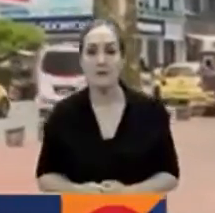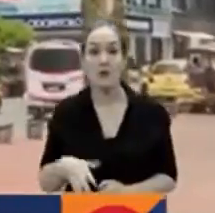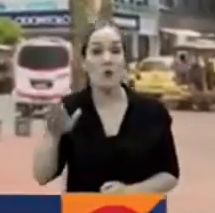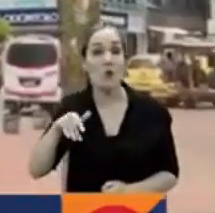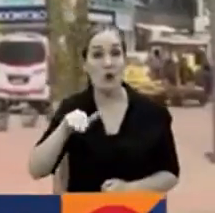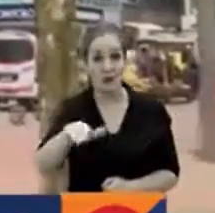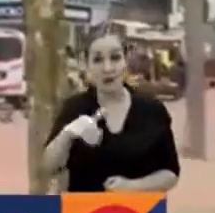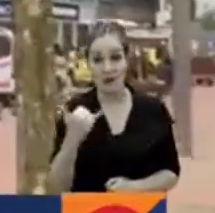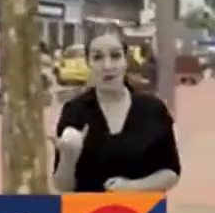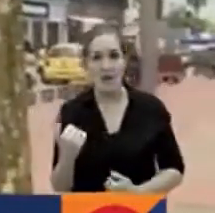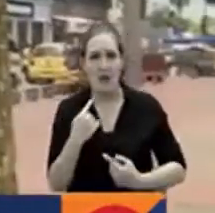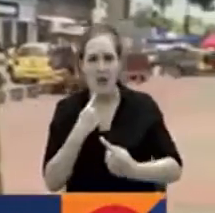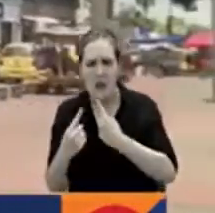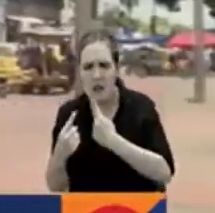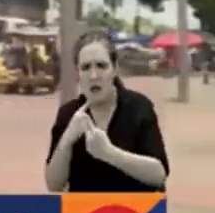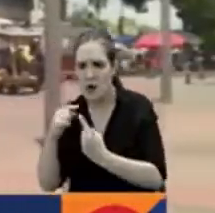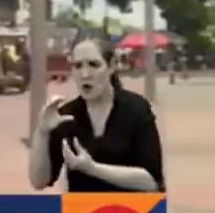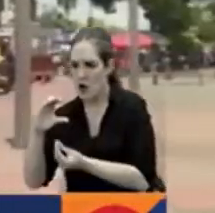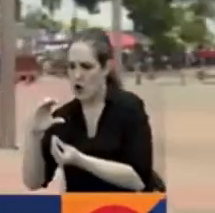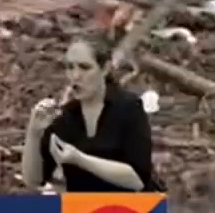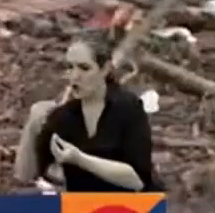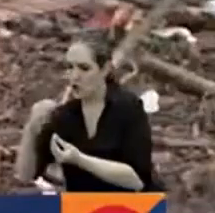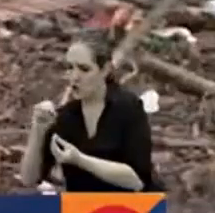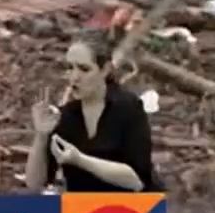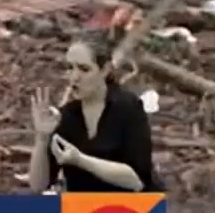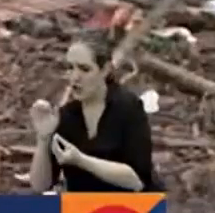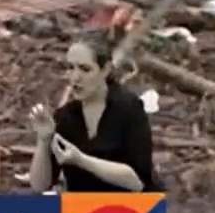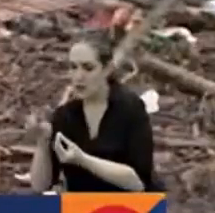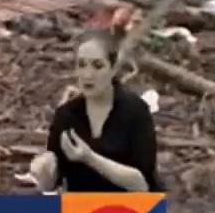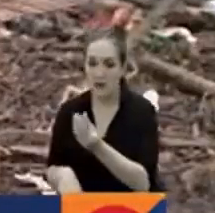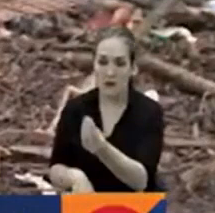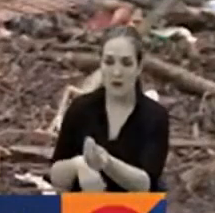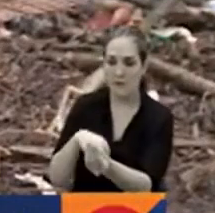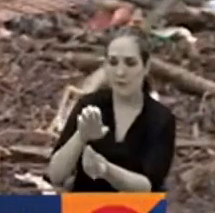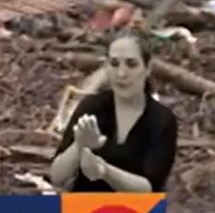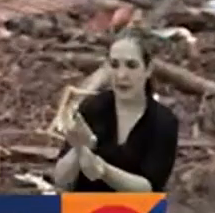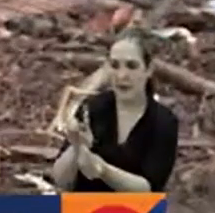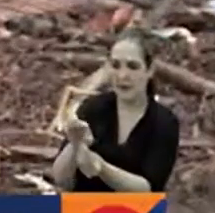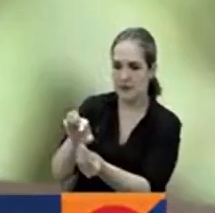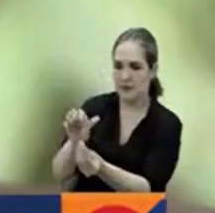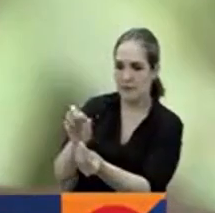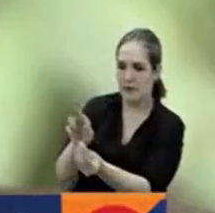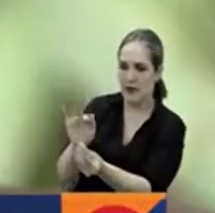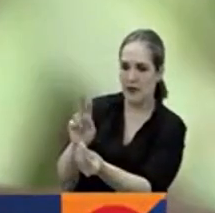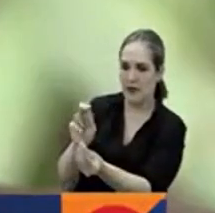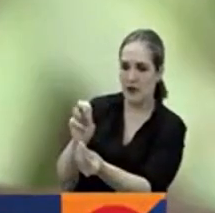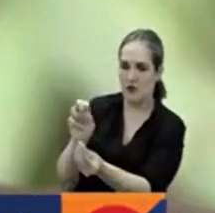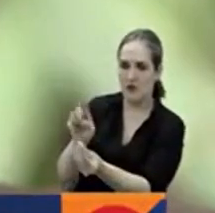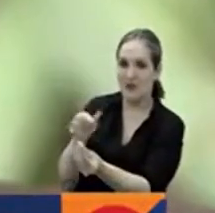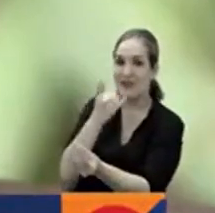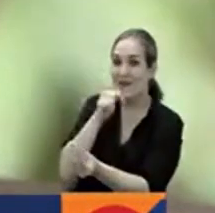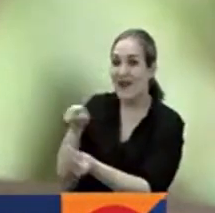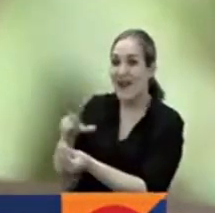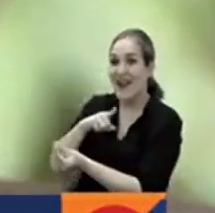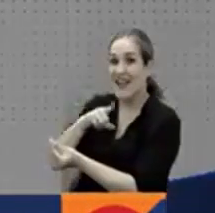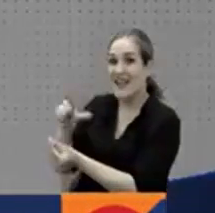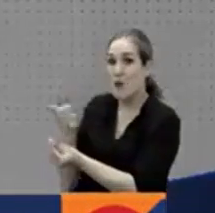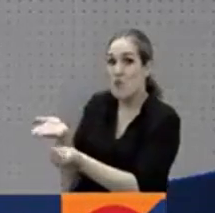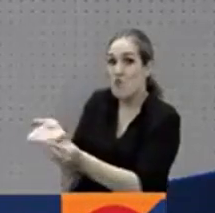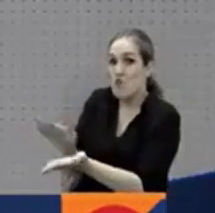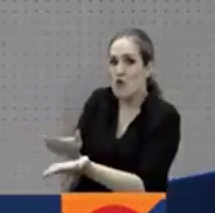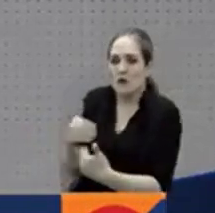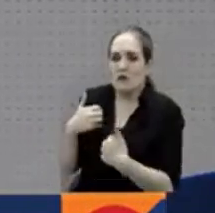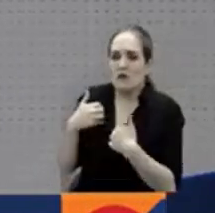continúan los diálogos con los Xotas y los espartanos luego de la tensión generada por la muerte de uno de los líderes de estas agrupaciones.